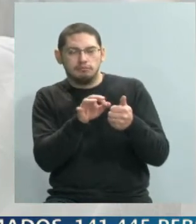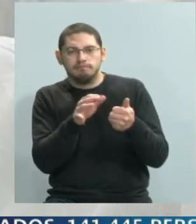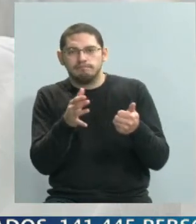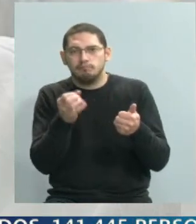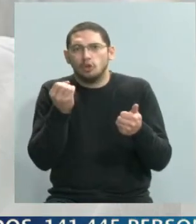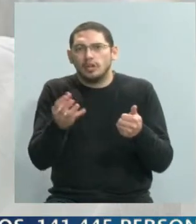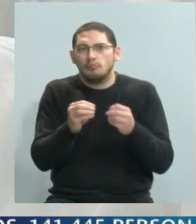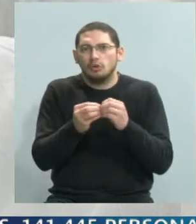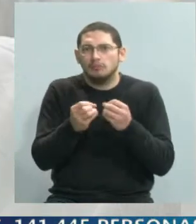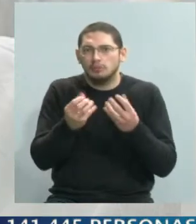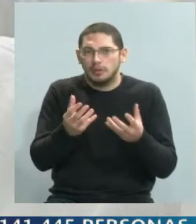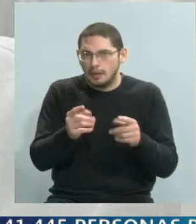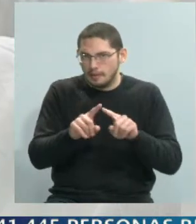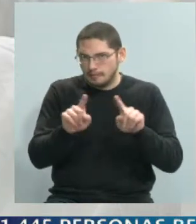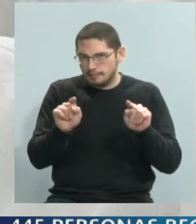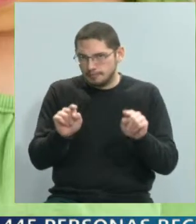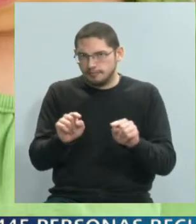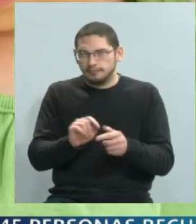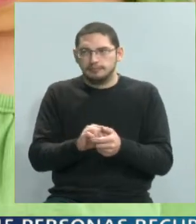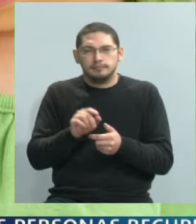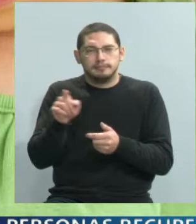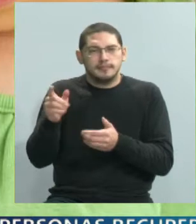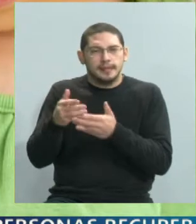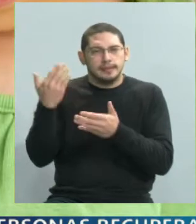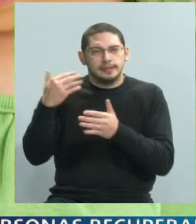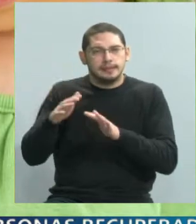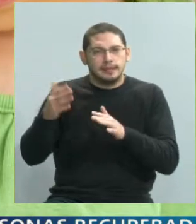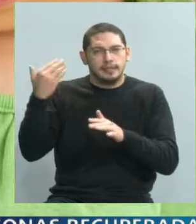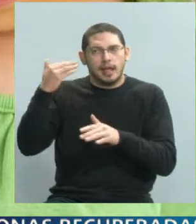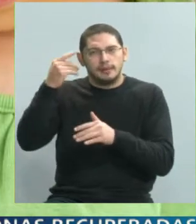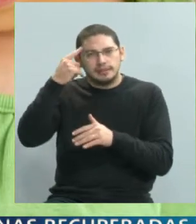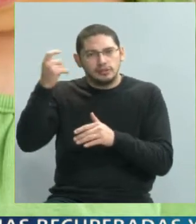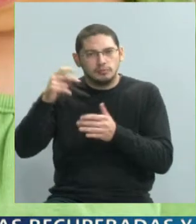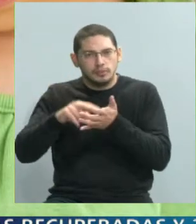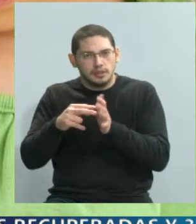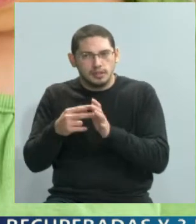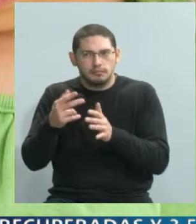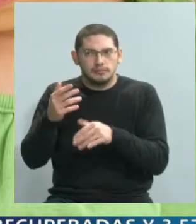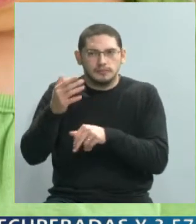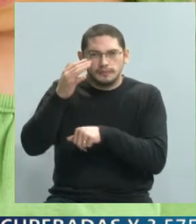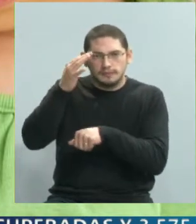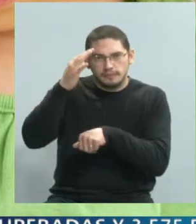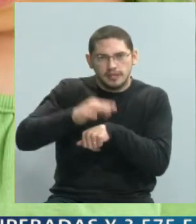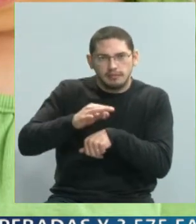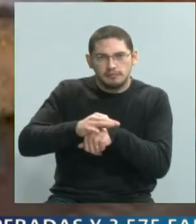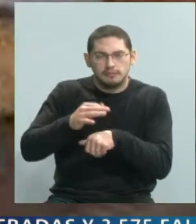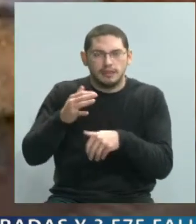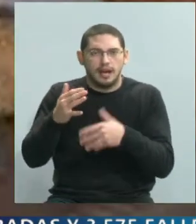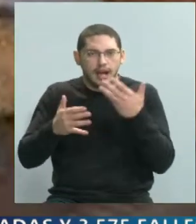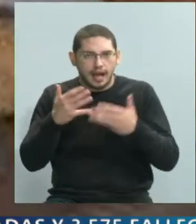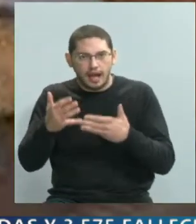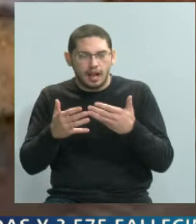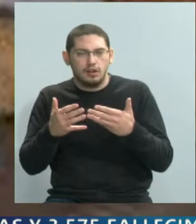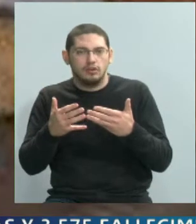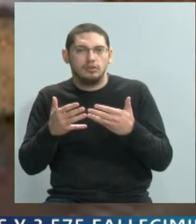No se habla puntualmente de una patología precisa que motiva esto, sino que sí